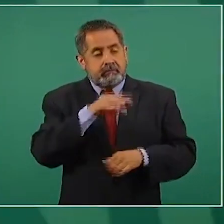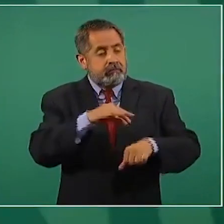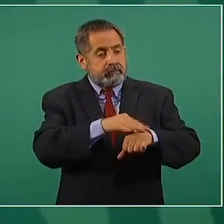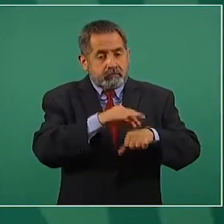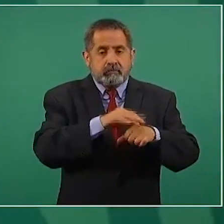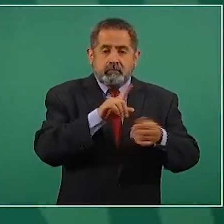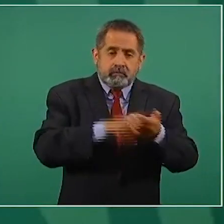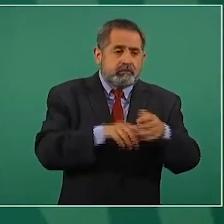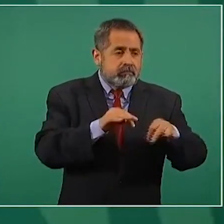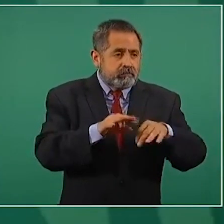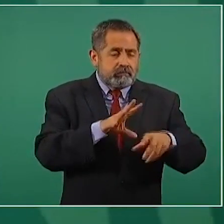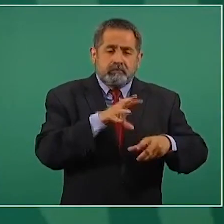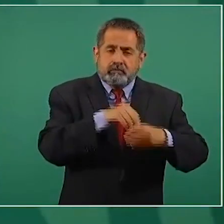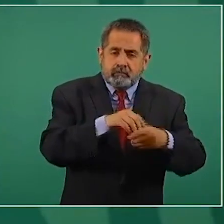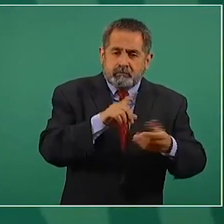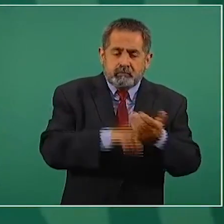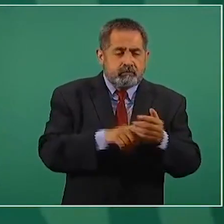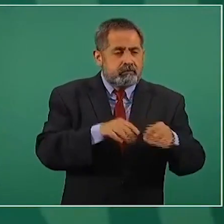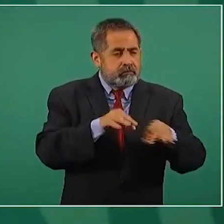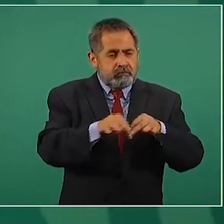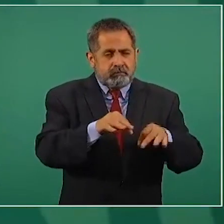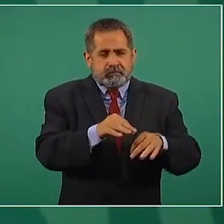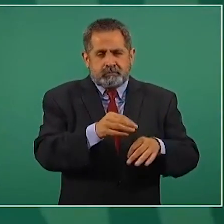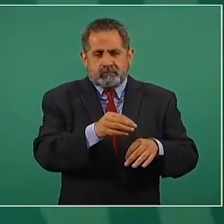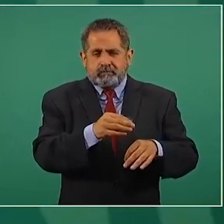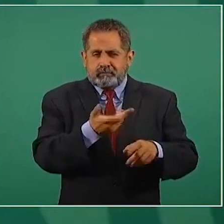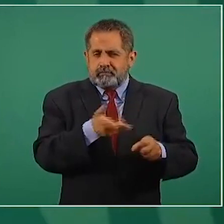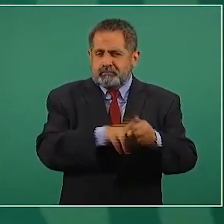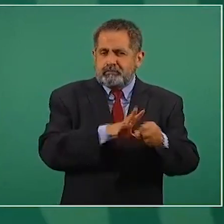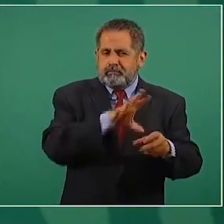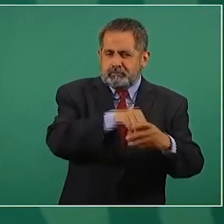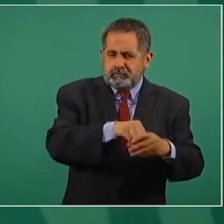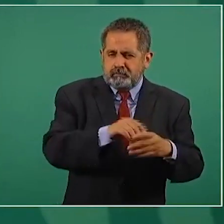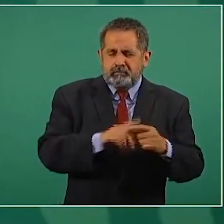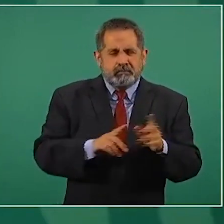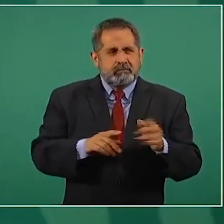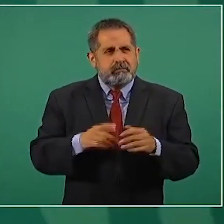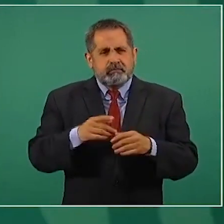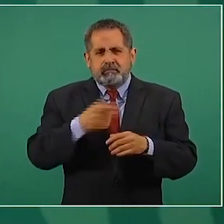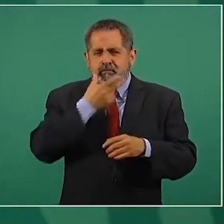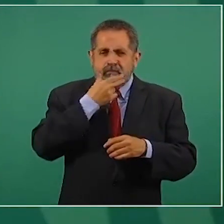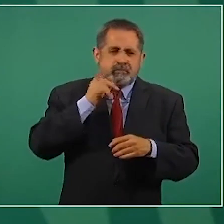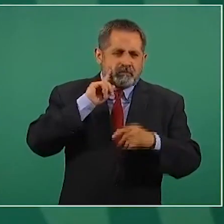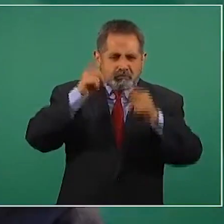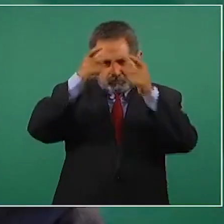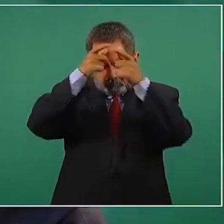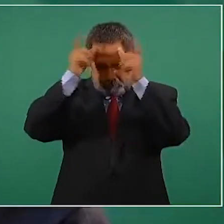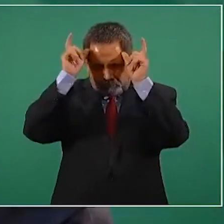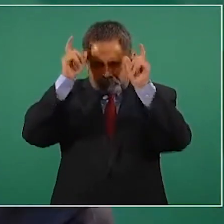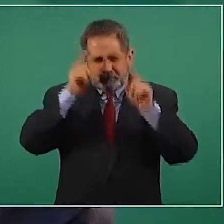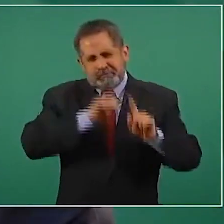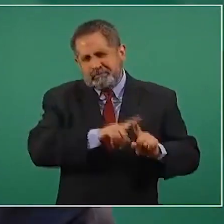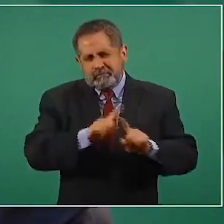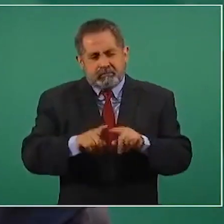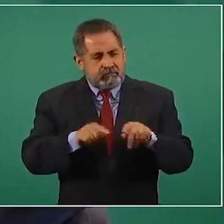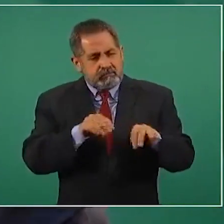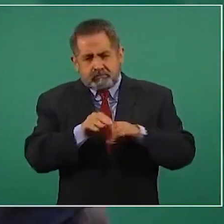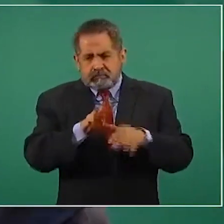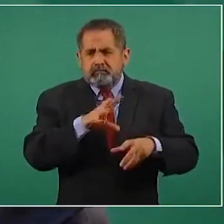trabajadores de la salud, enfermeras que están